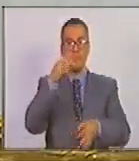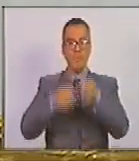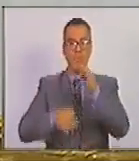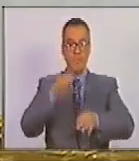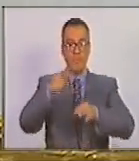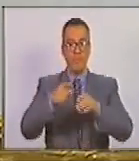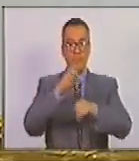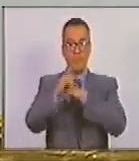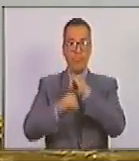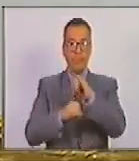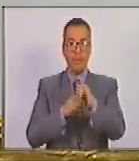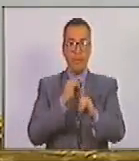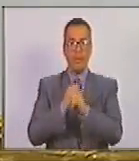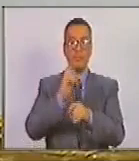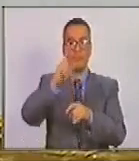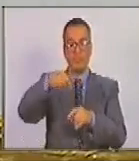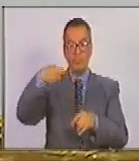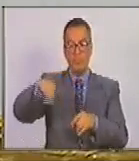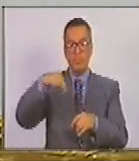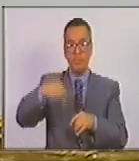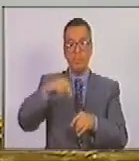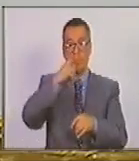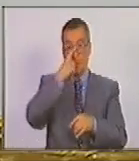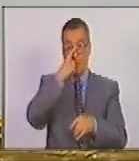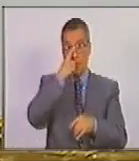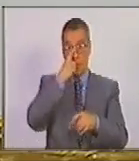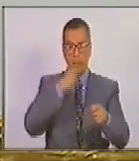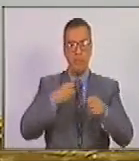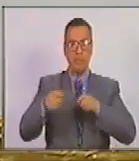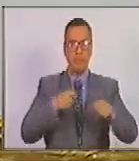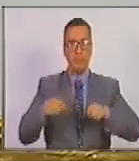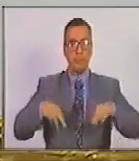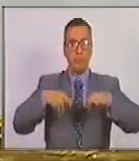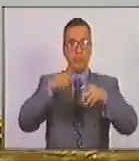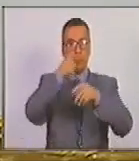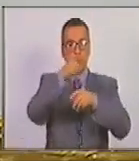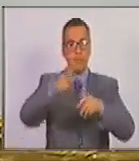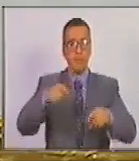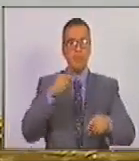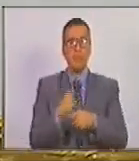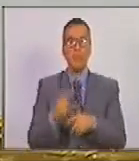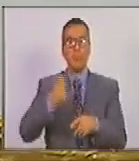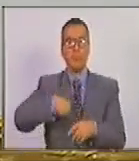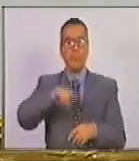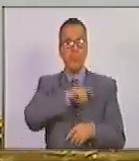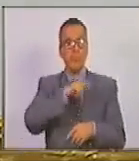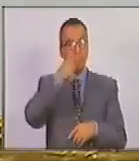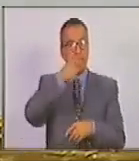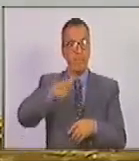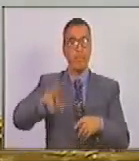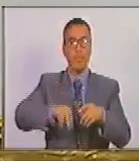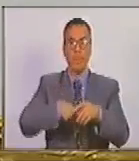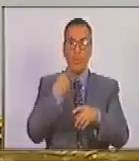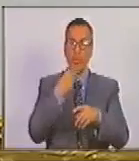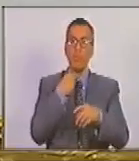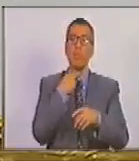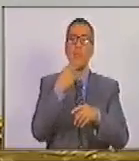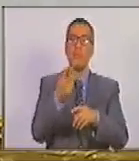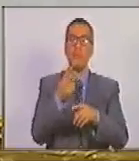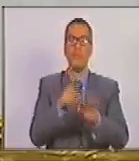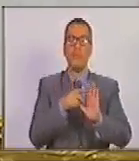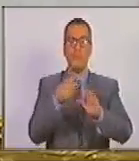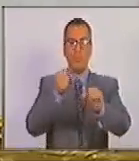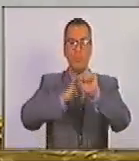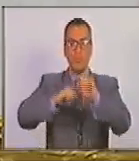en instancias nacionales e internacionales y una gran movilización popular en función de que nuestro pueblo pueda levantar la voz